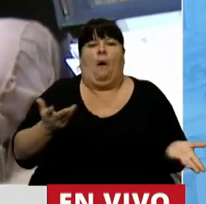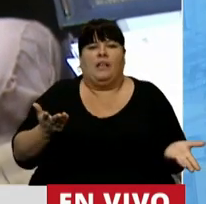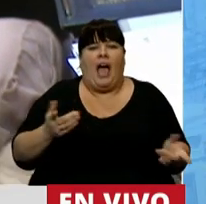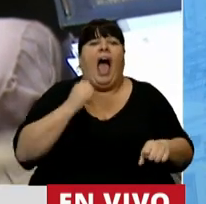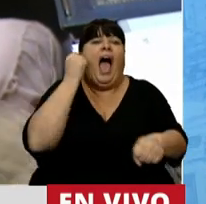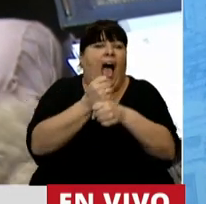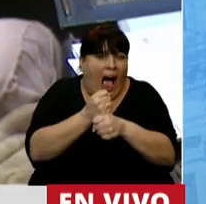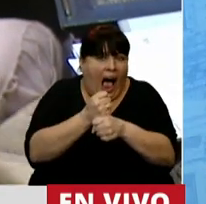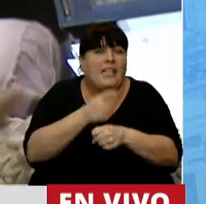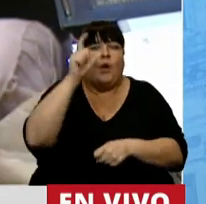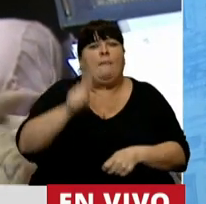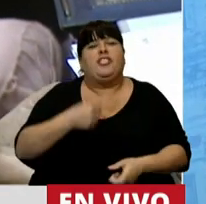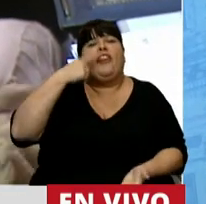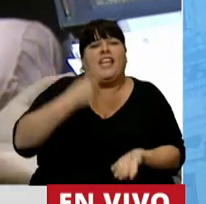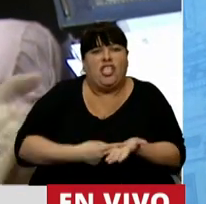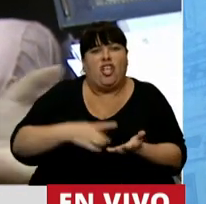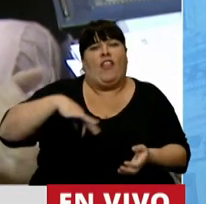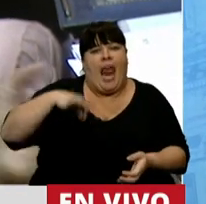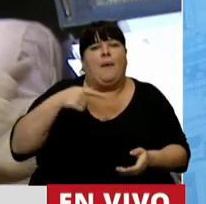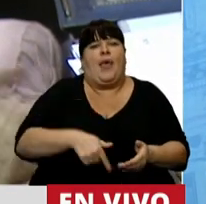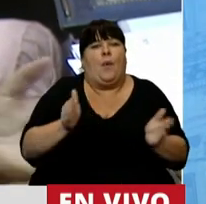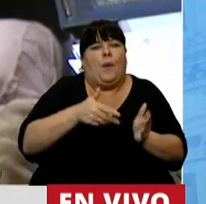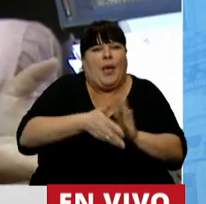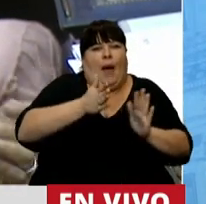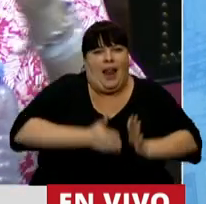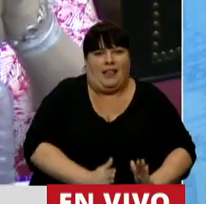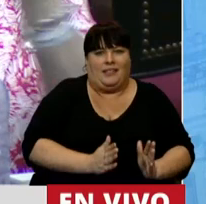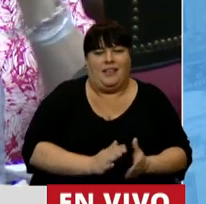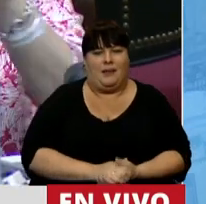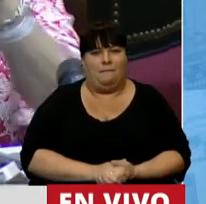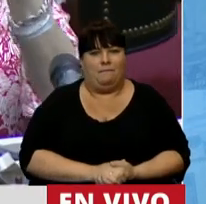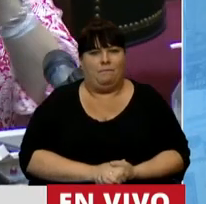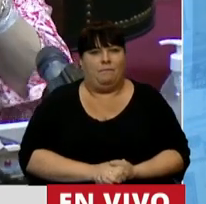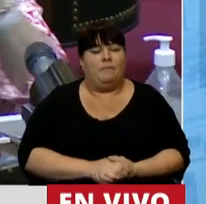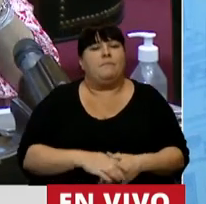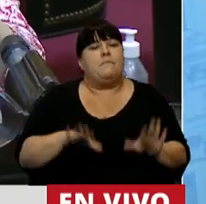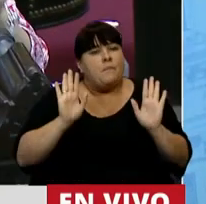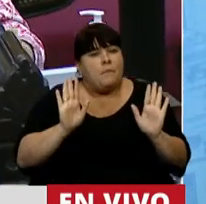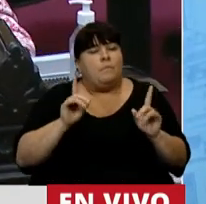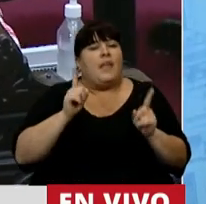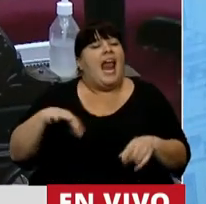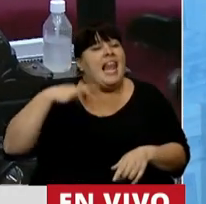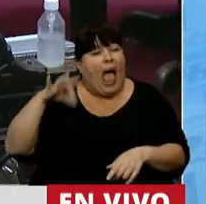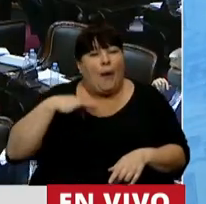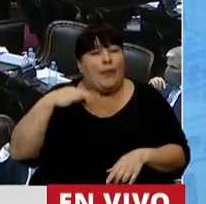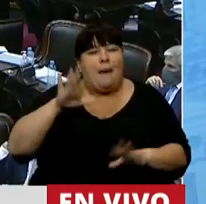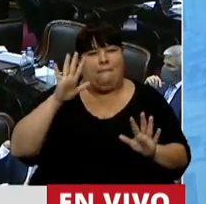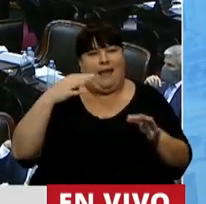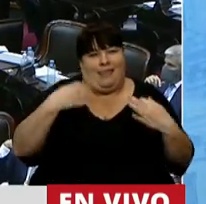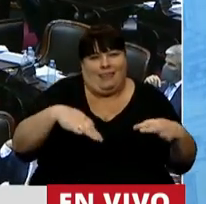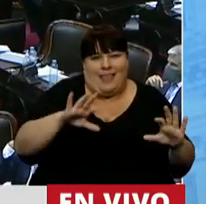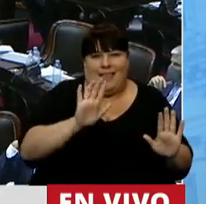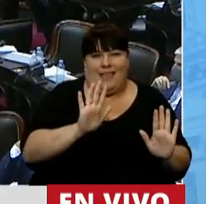Incluso que alguien pueda disponer de la vida de un niño por nacer. Por cierto, la vida más vulnerable.